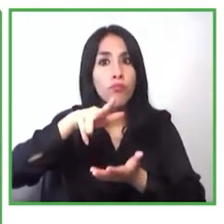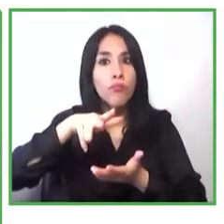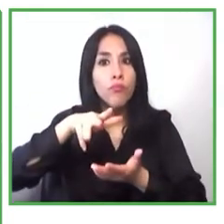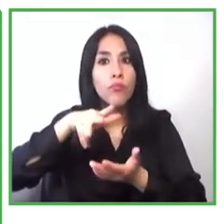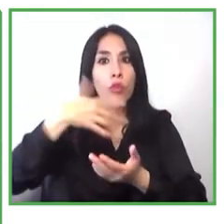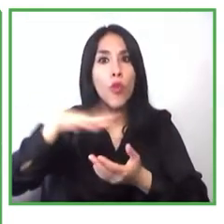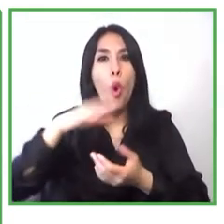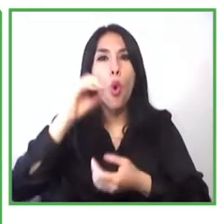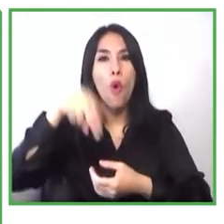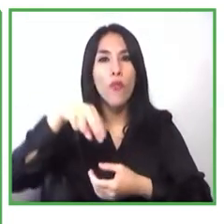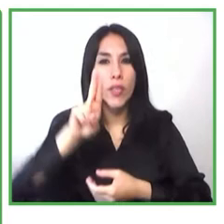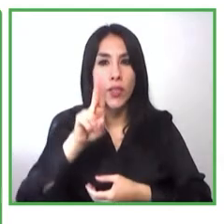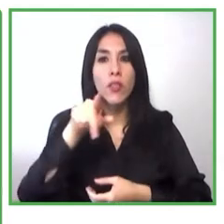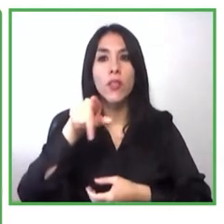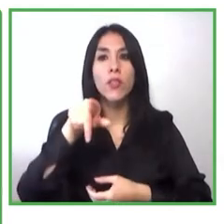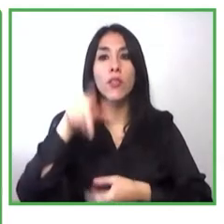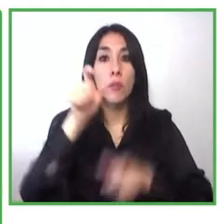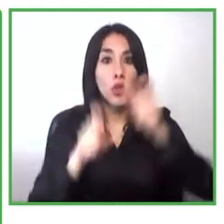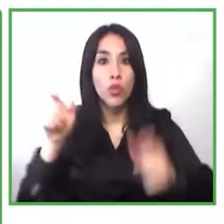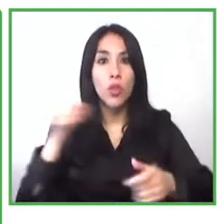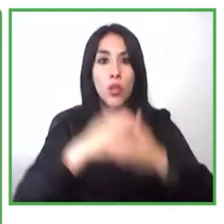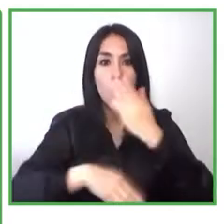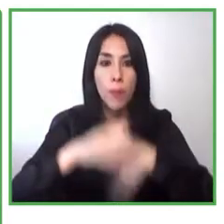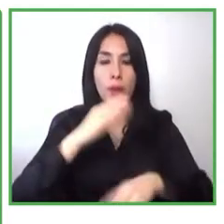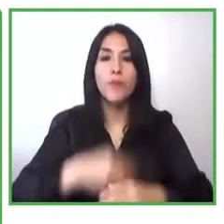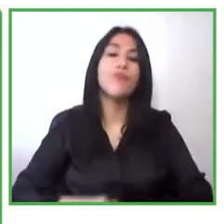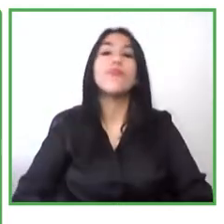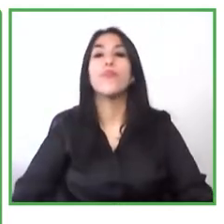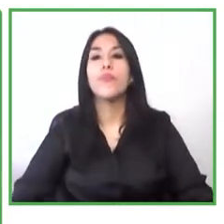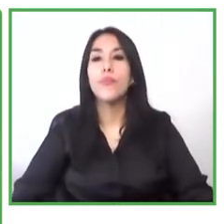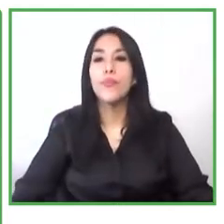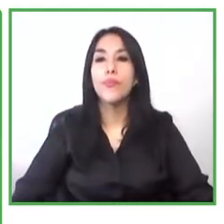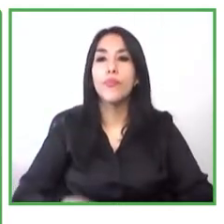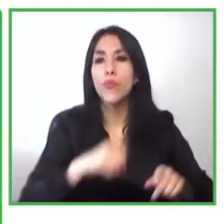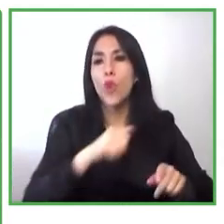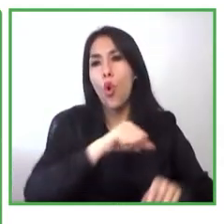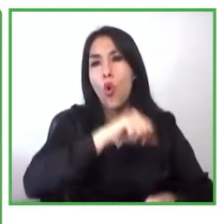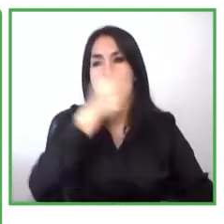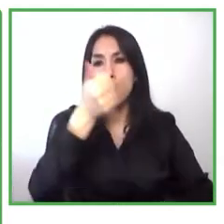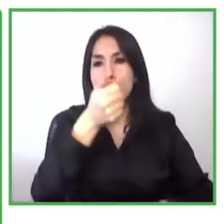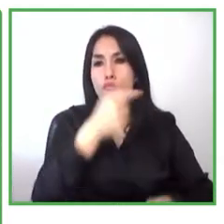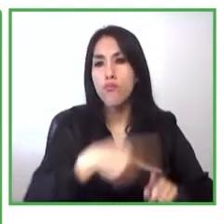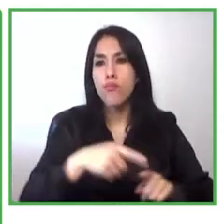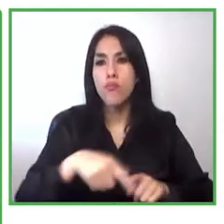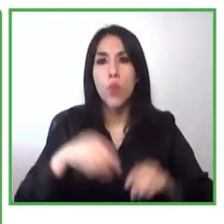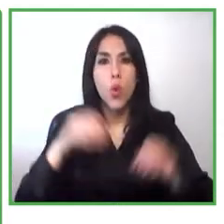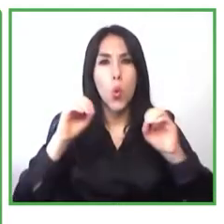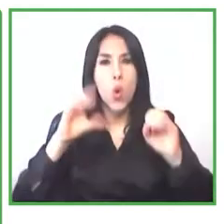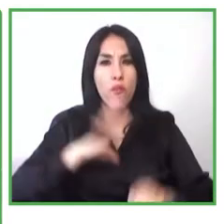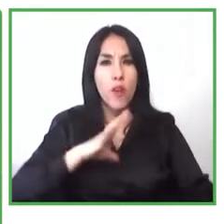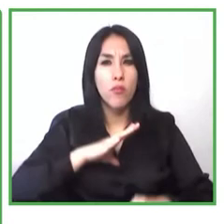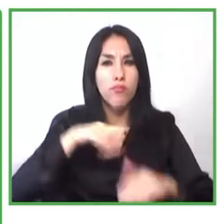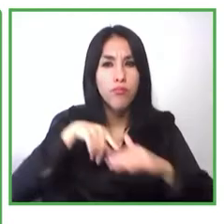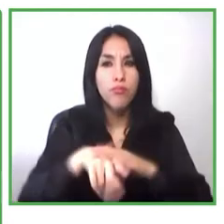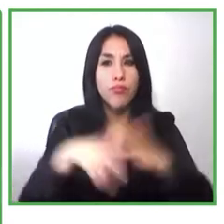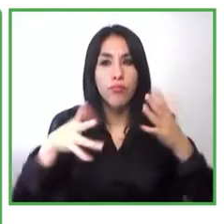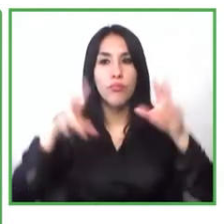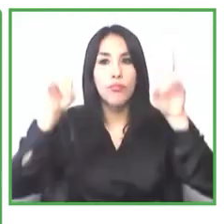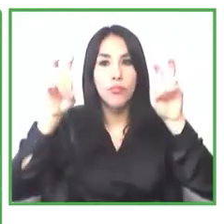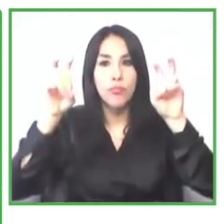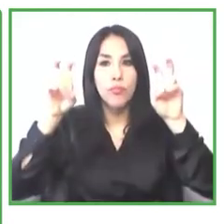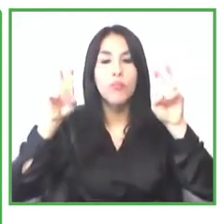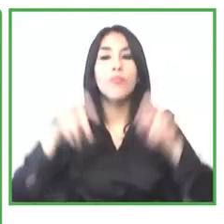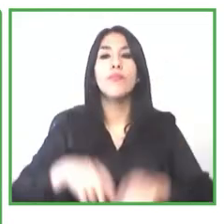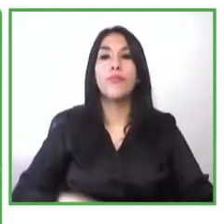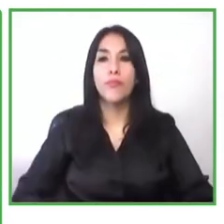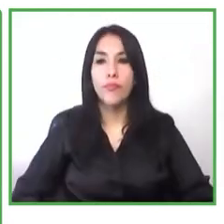algo que están haciendo, que está un poco arrancando, la agenda de apoyo para temas de emprendimiento. Un emprendimiento que pueda